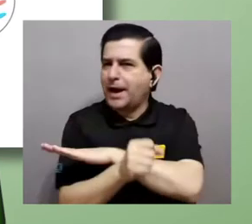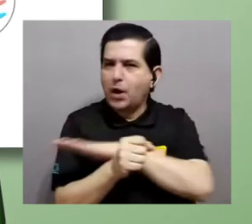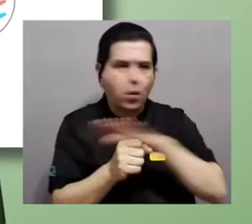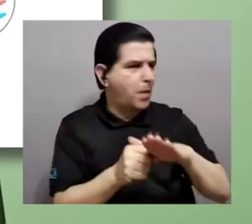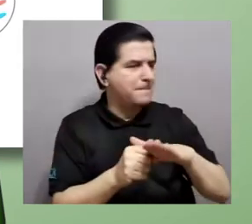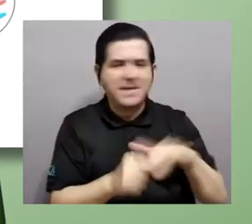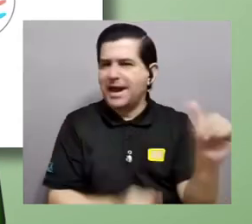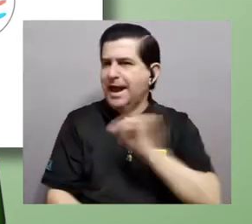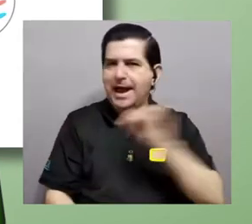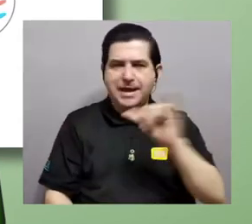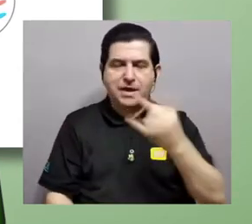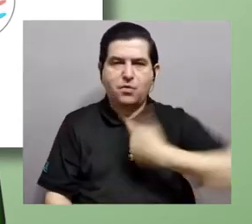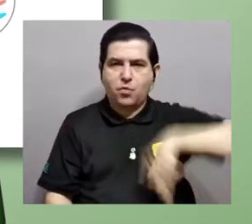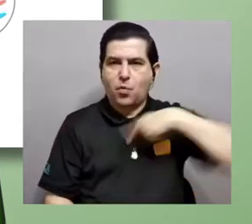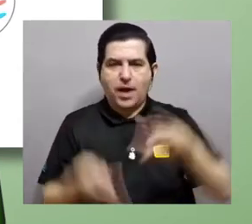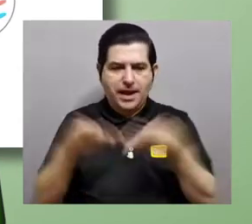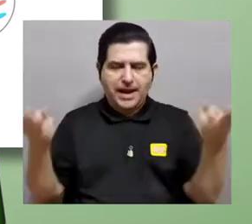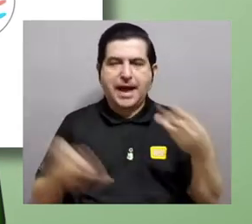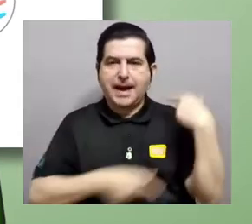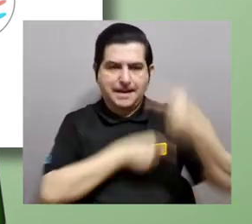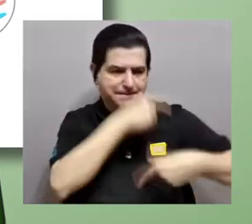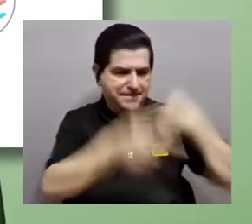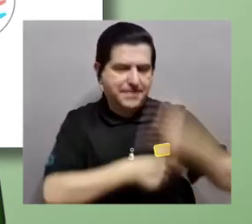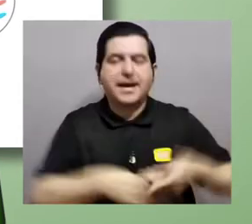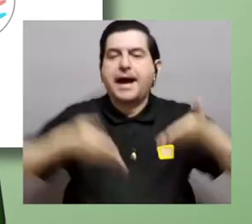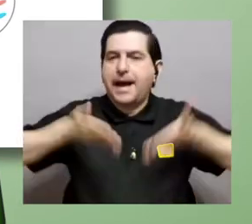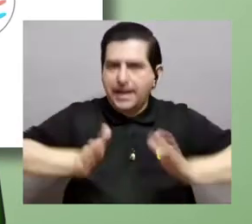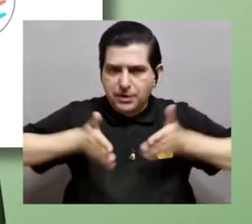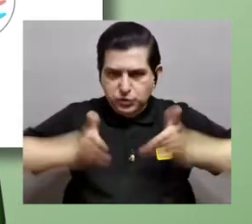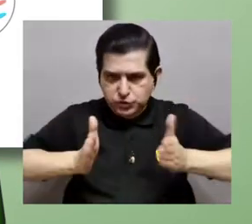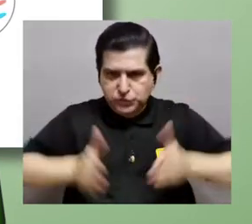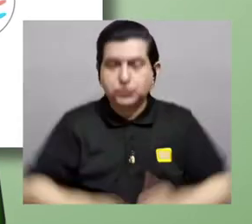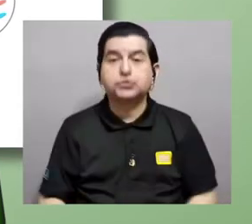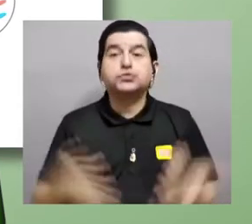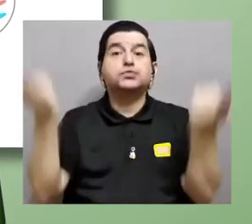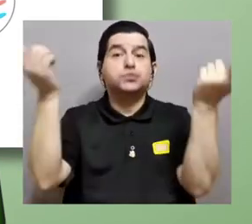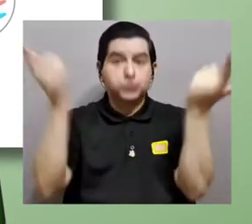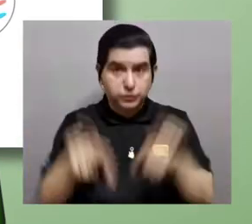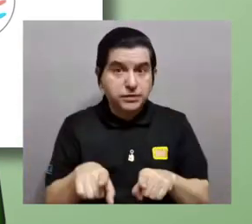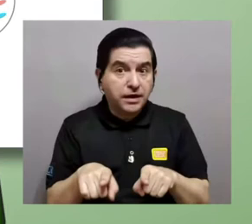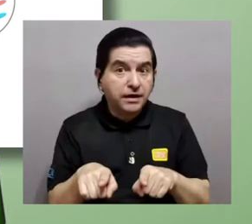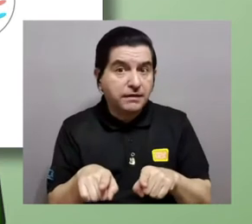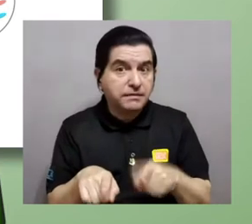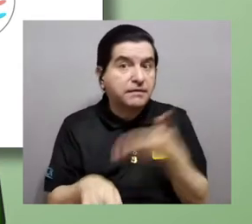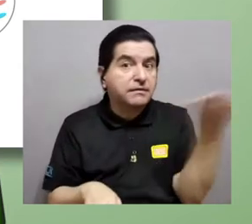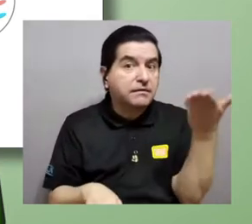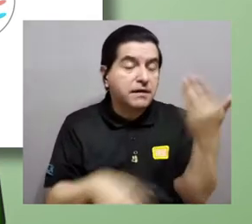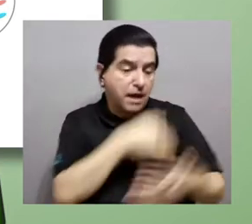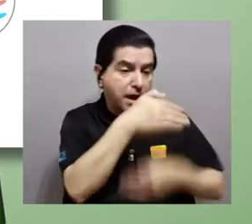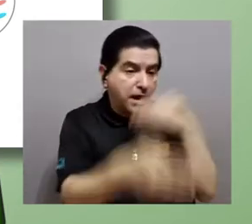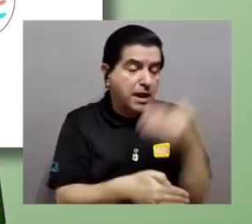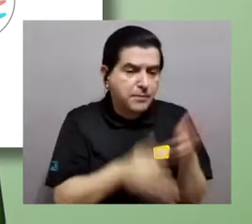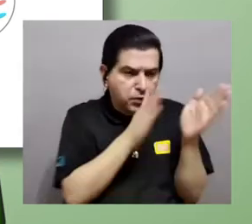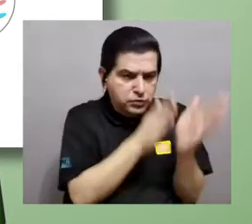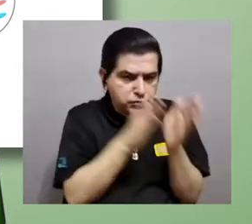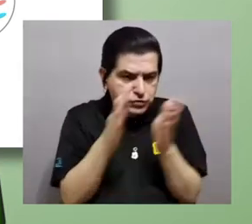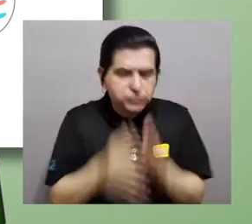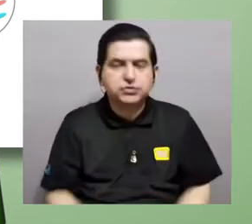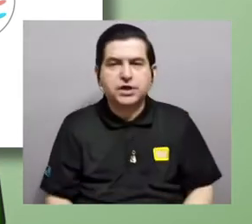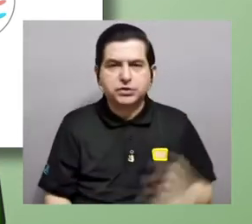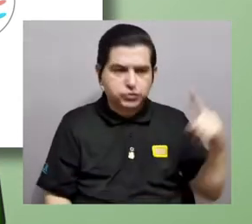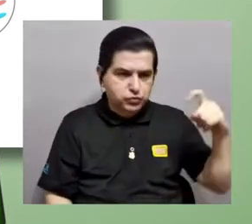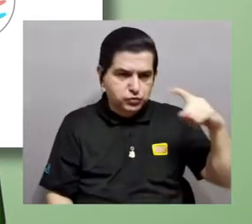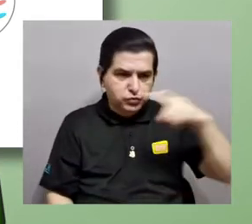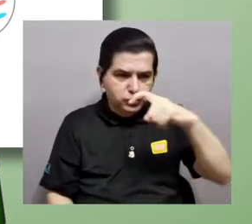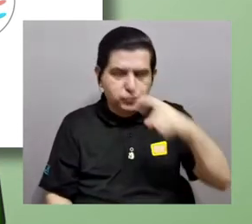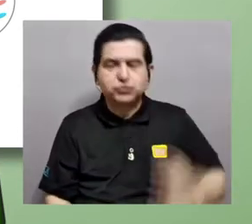idéntica de nuestro material genético a nuestros hijos e hijas. Lo que sucede es que en el proceso de formación de espermatozoides en